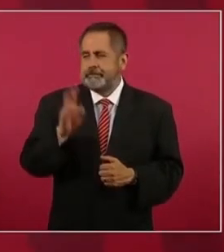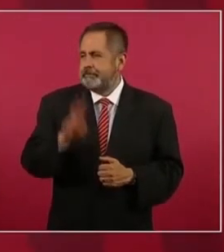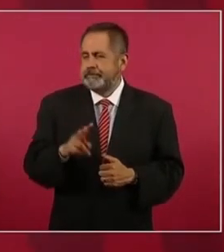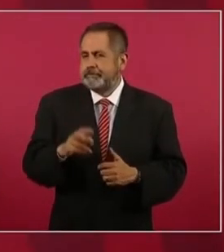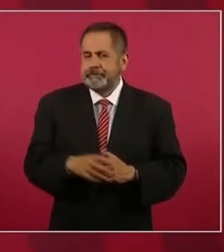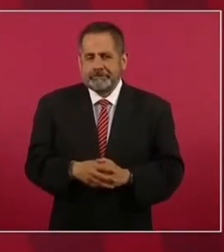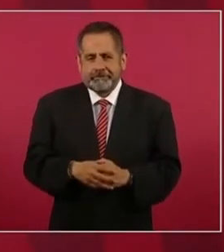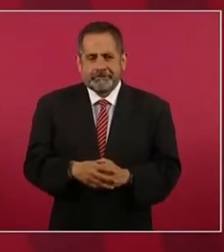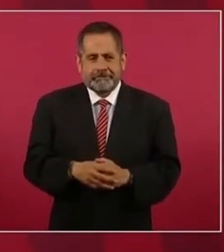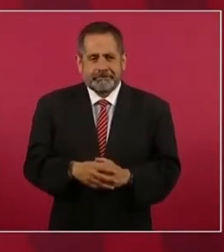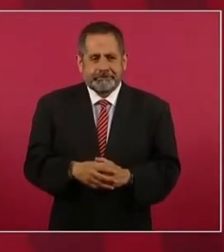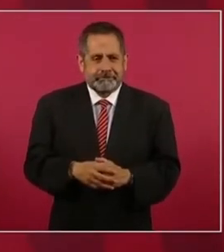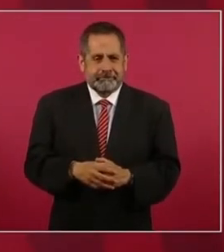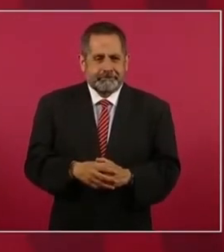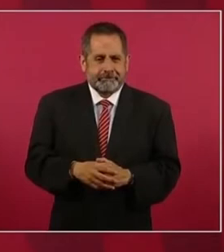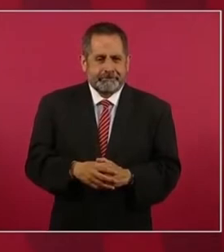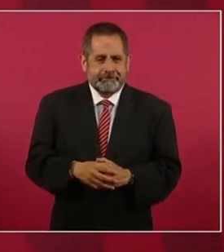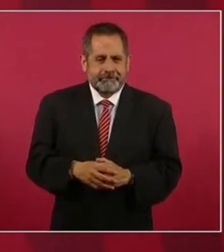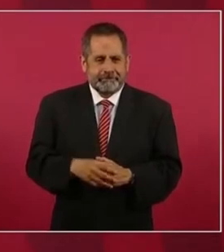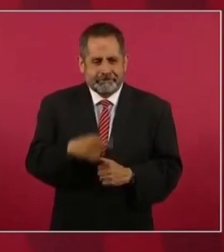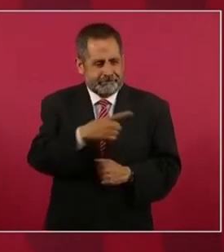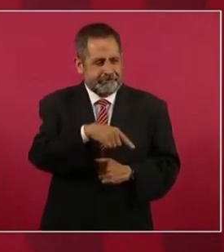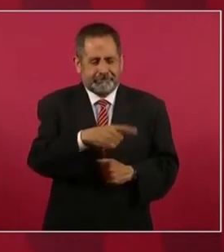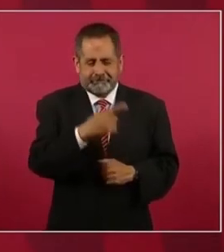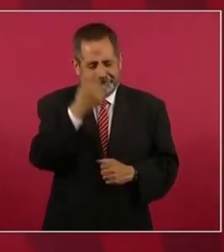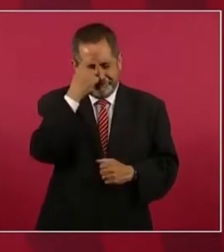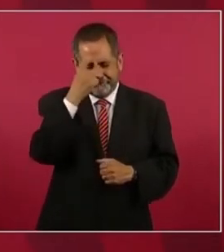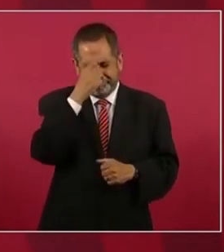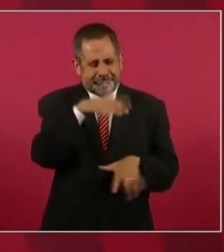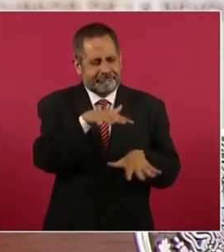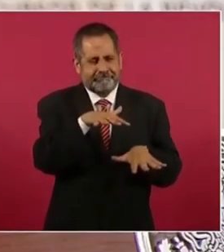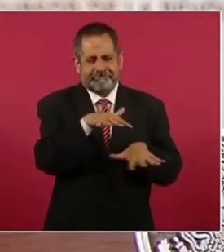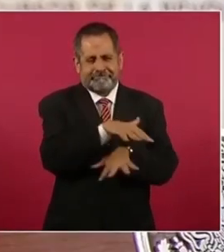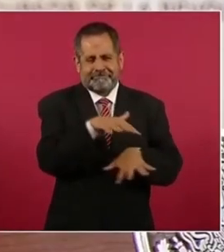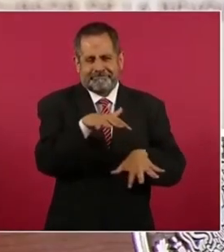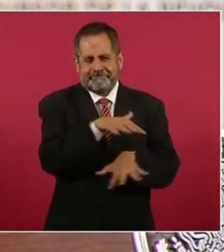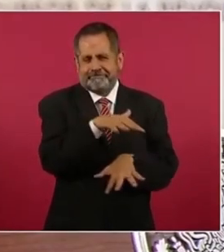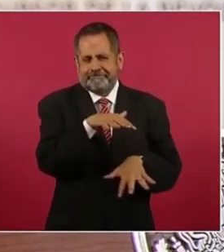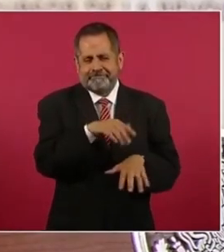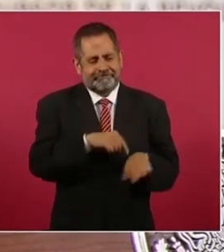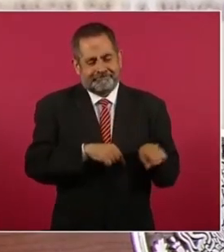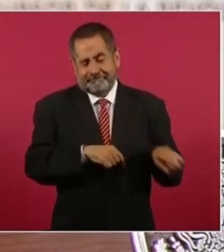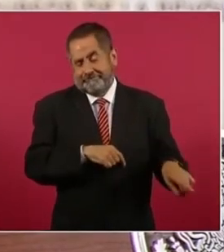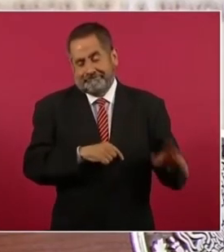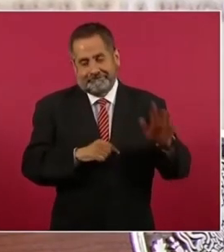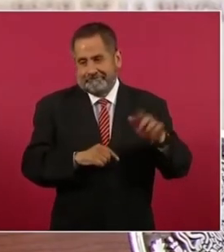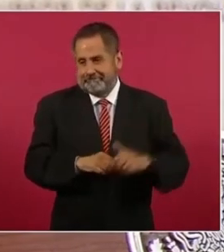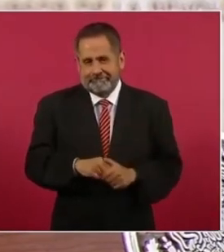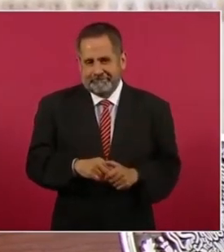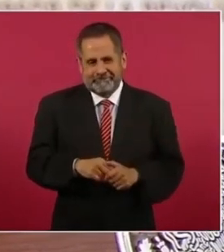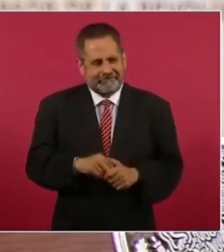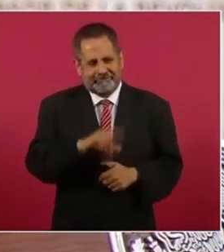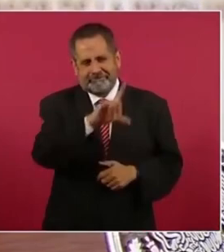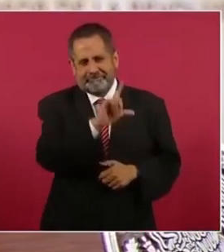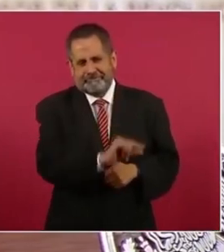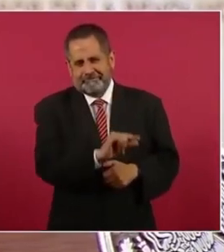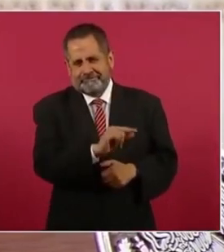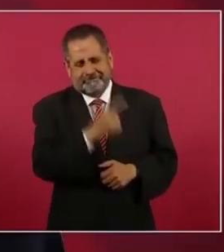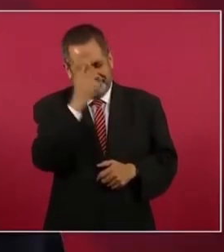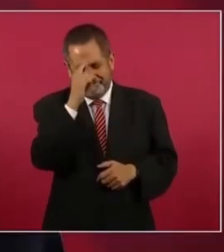corriente, muy vulgar